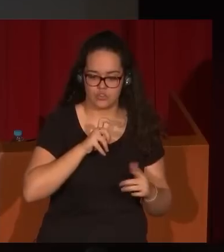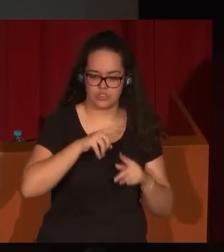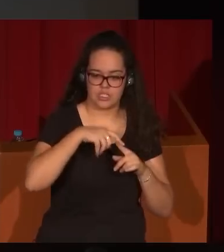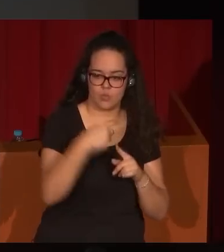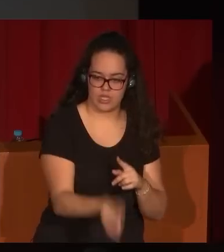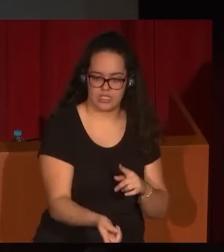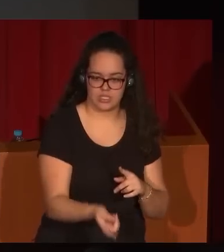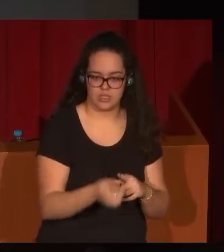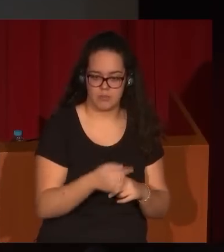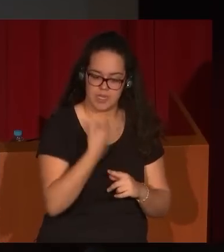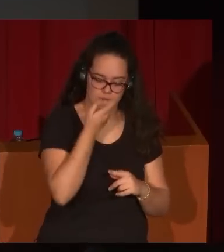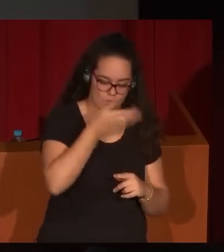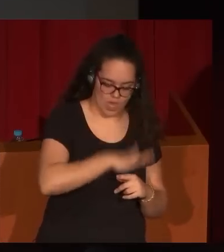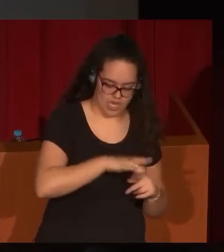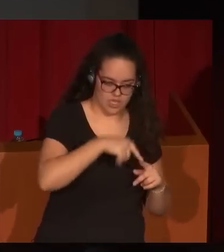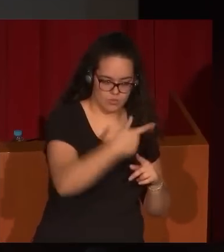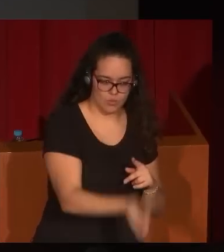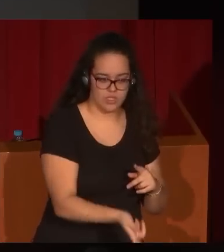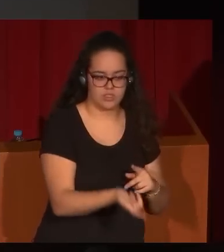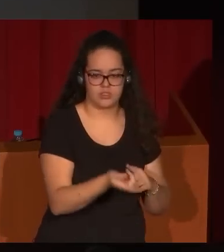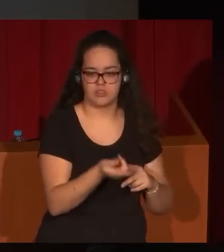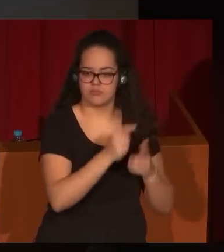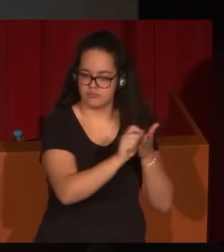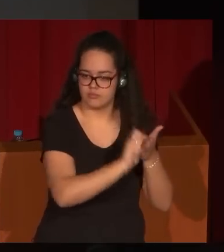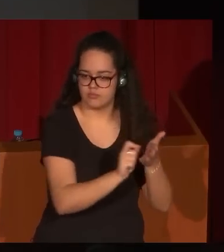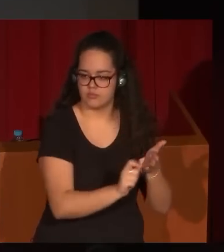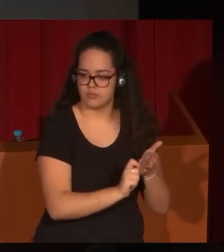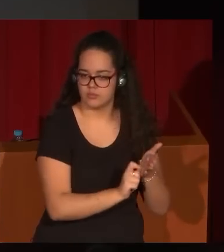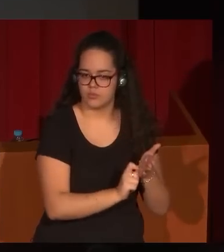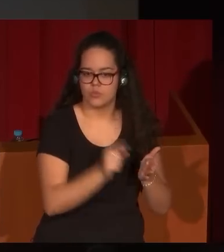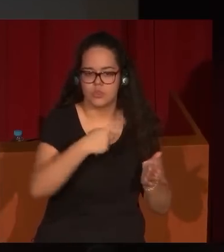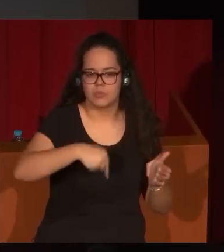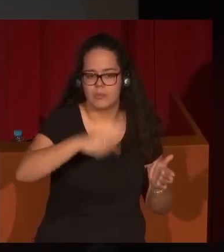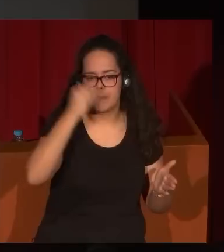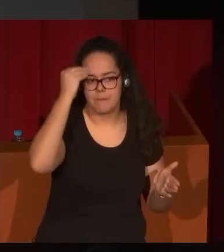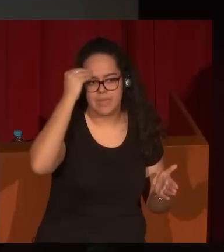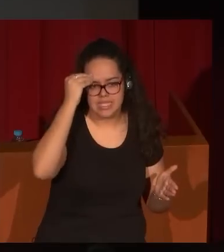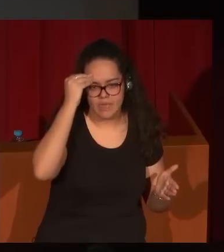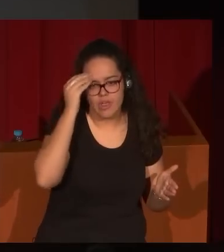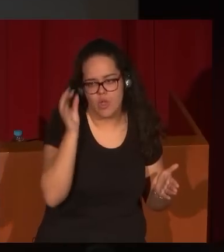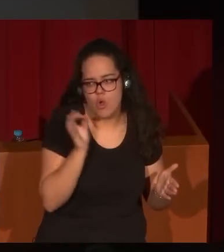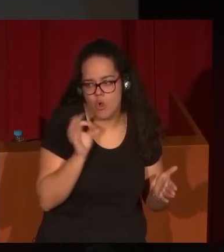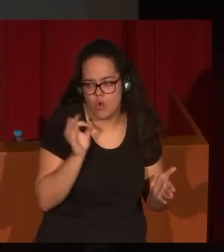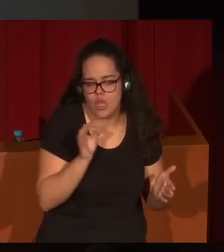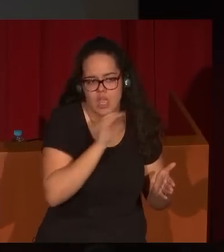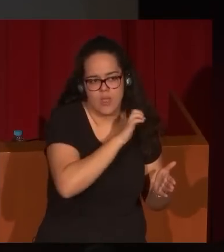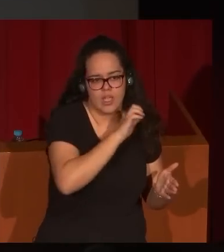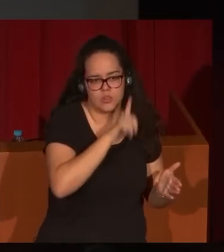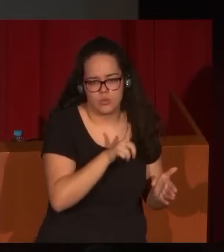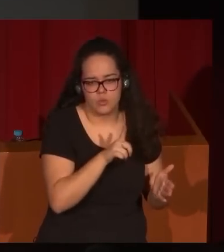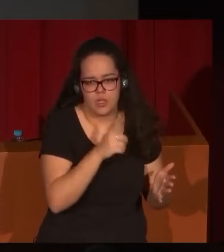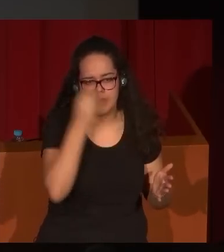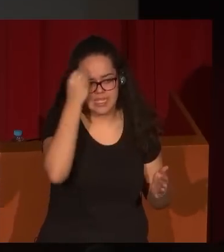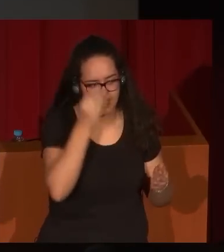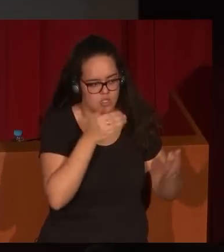realmente hay que pensar, la primera pregunta que uno se hace, ¿qué pensaban o qué consideración tenía Eugenio Lucas en su